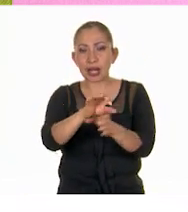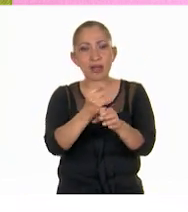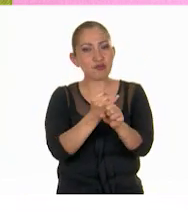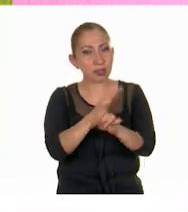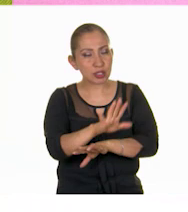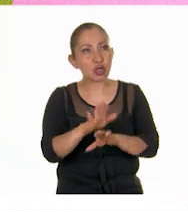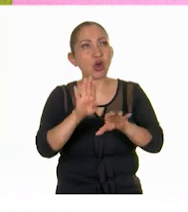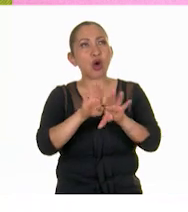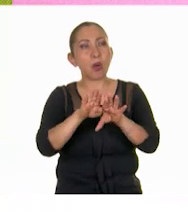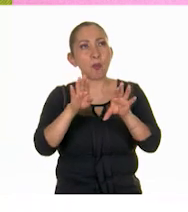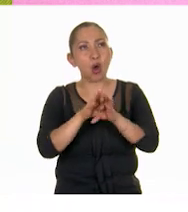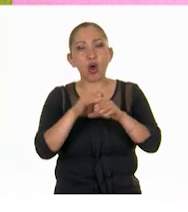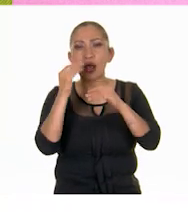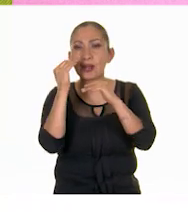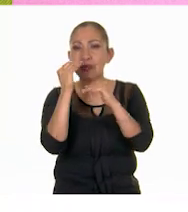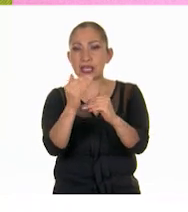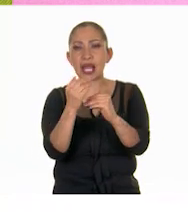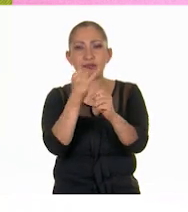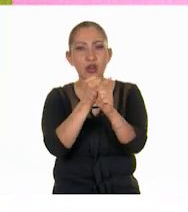cómo delimitar un cuadro de investigación.